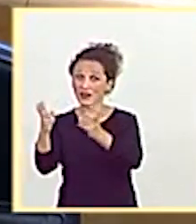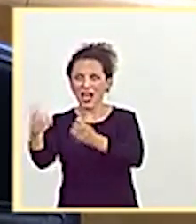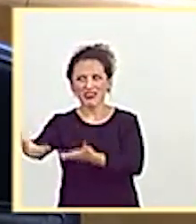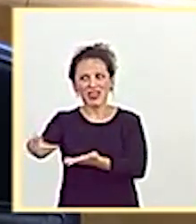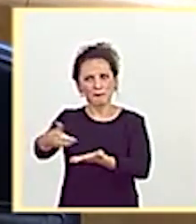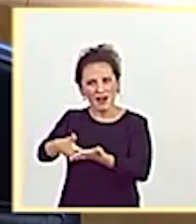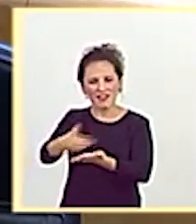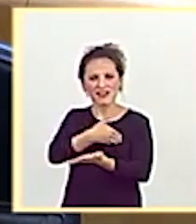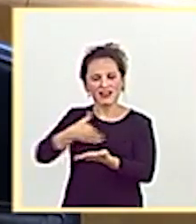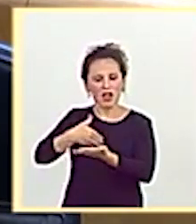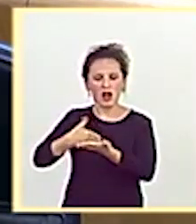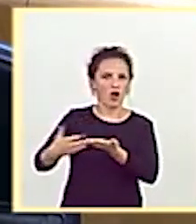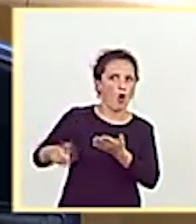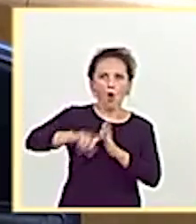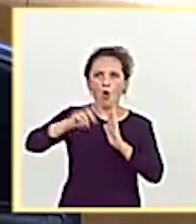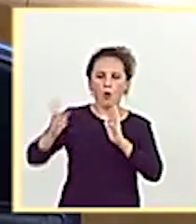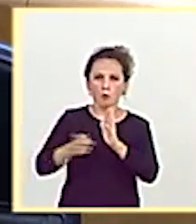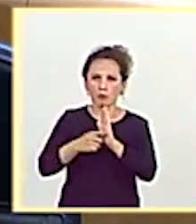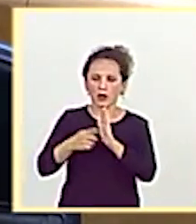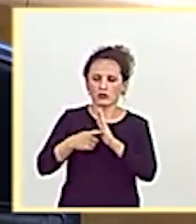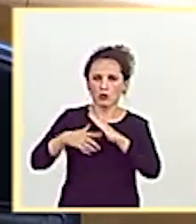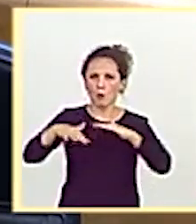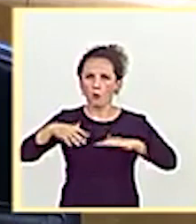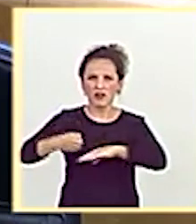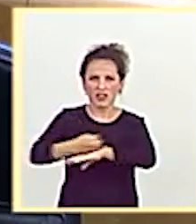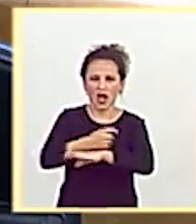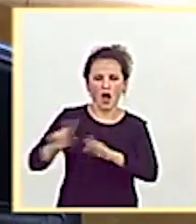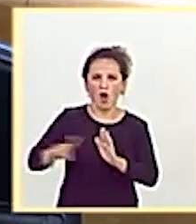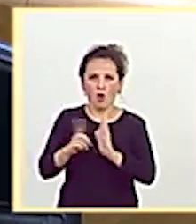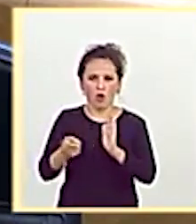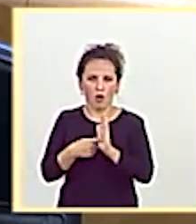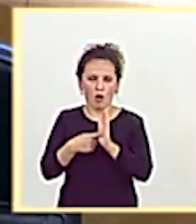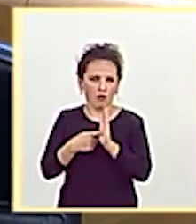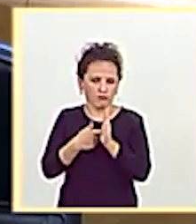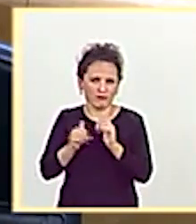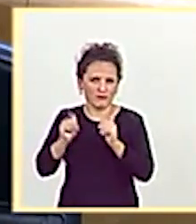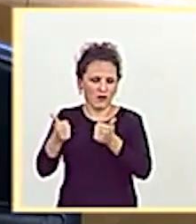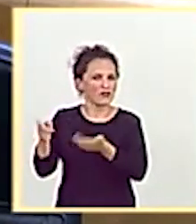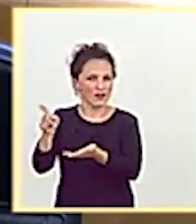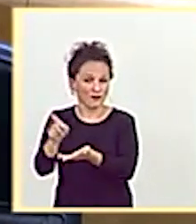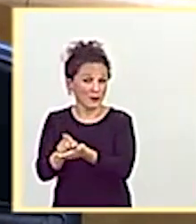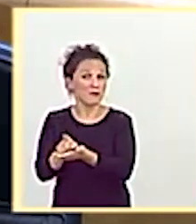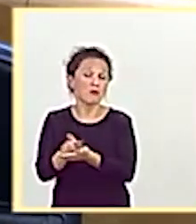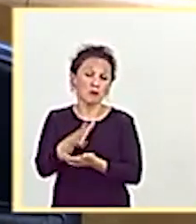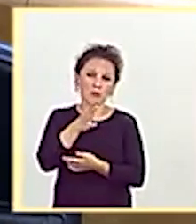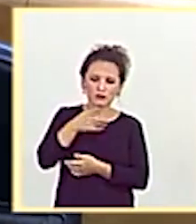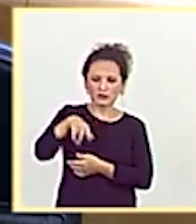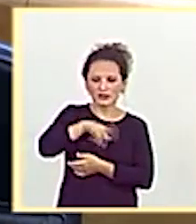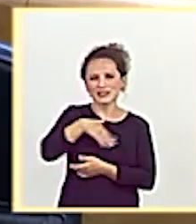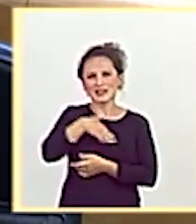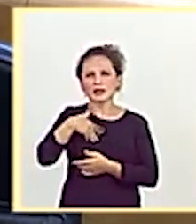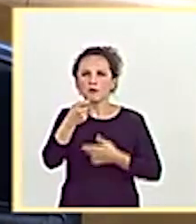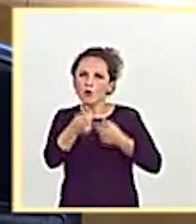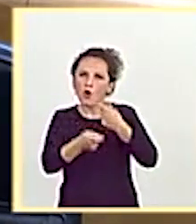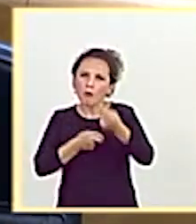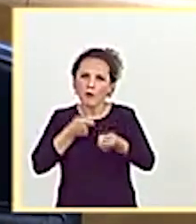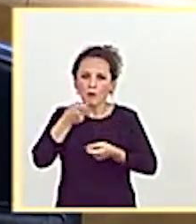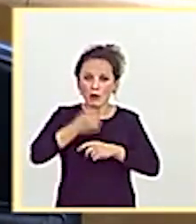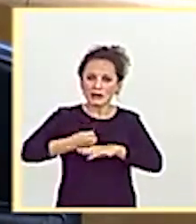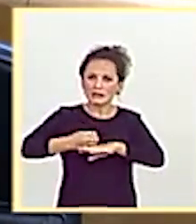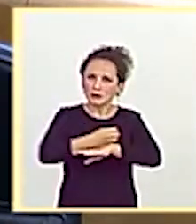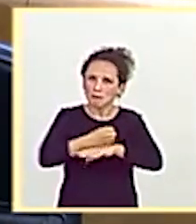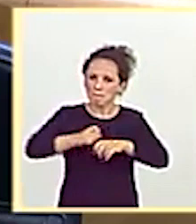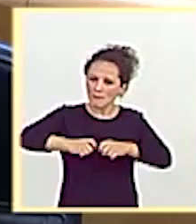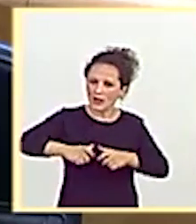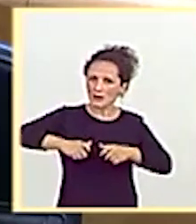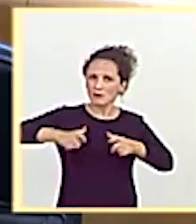de toda la movilidad. Y, con todo, nosotros estamos intentando que sea progresiva esta reposición y estamos observando continuamente la